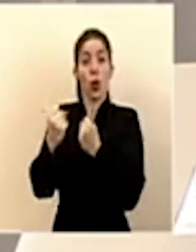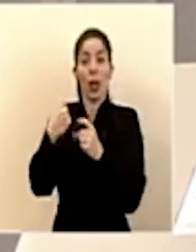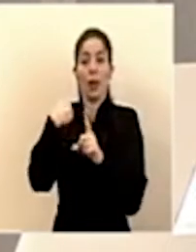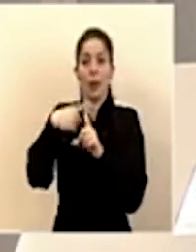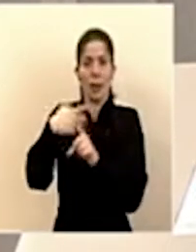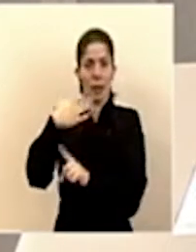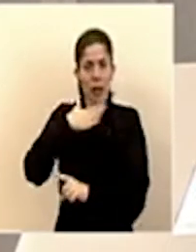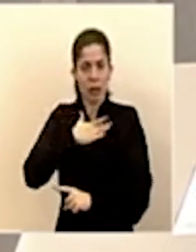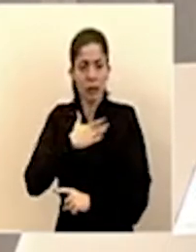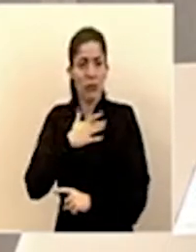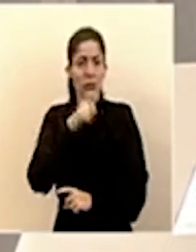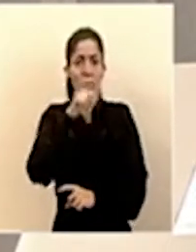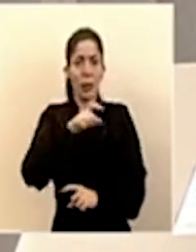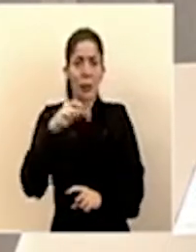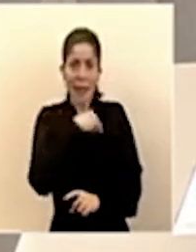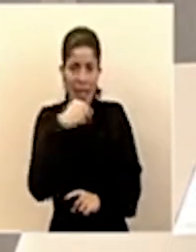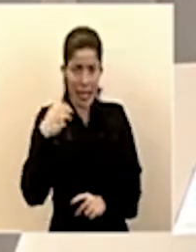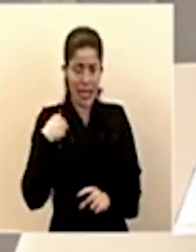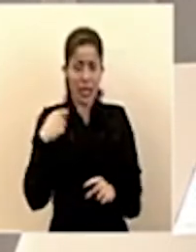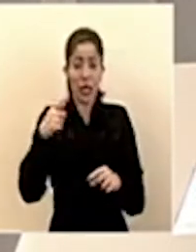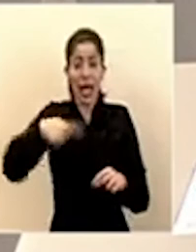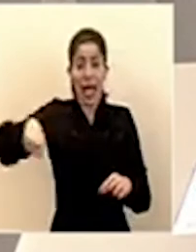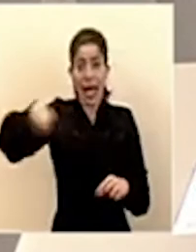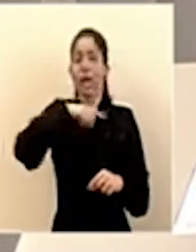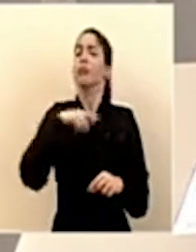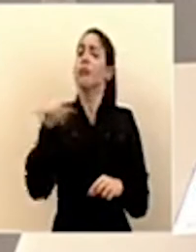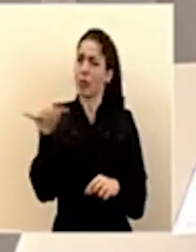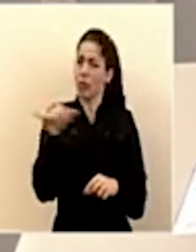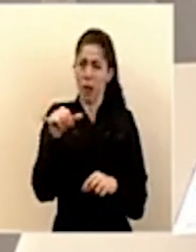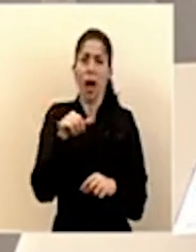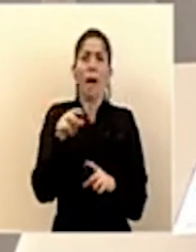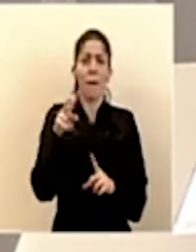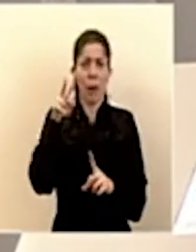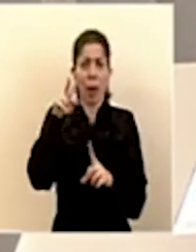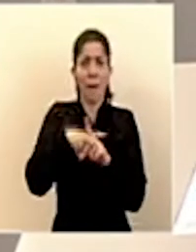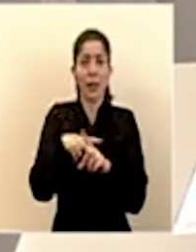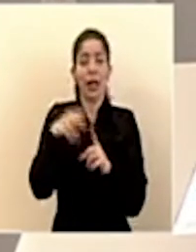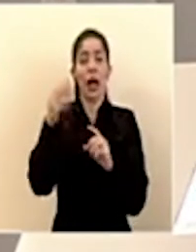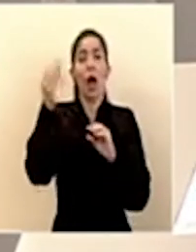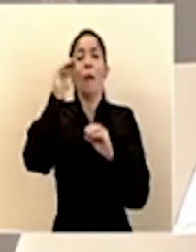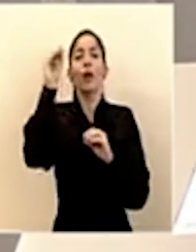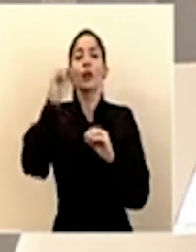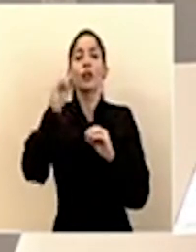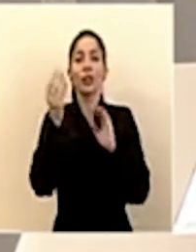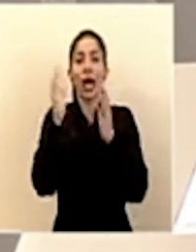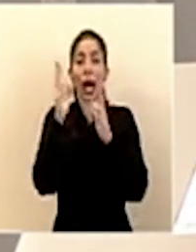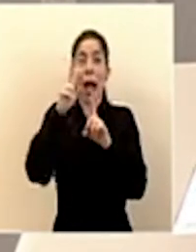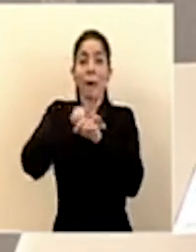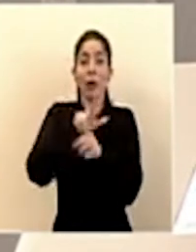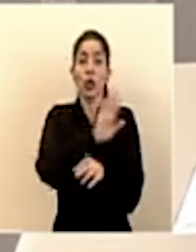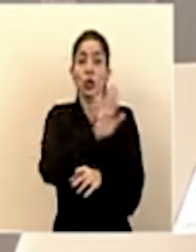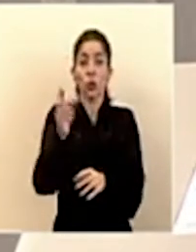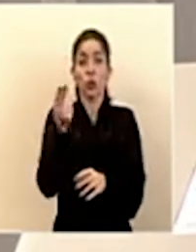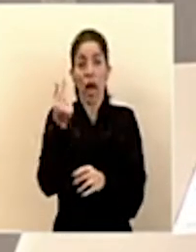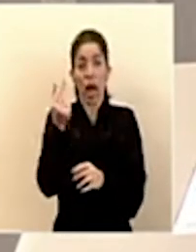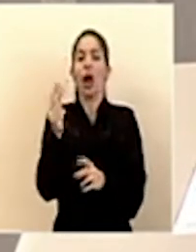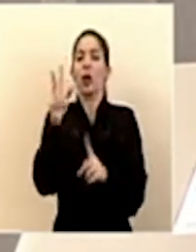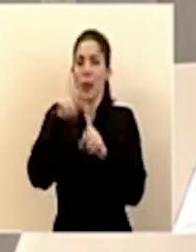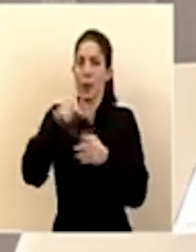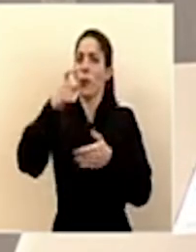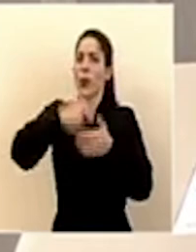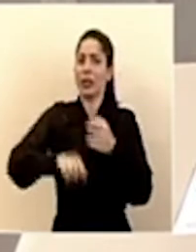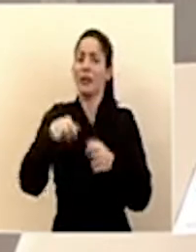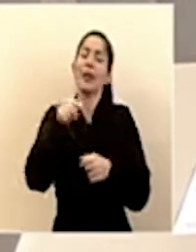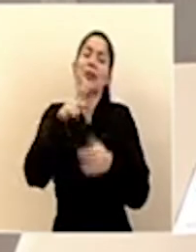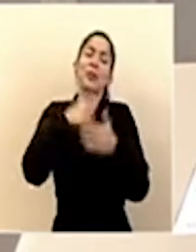persona, los y las ministros, serían sujetos en su proporción salarial a este impuesto. A este